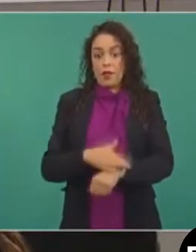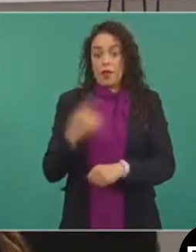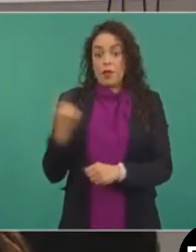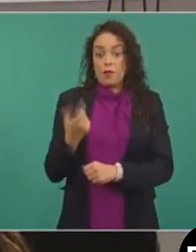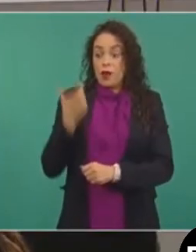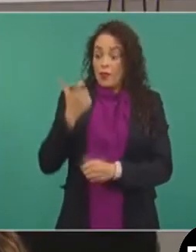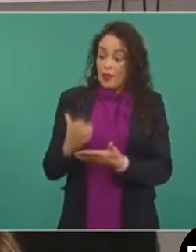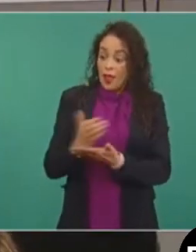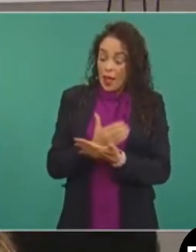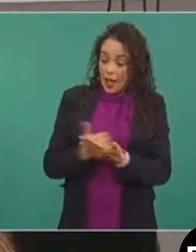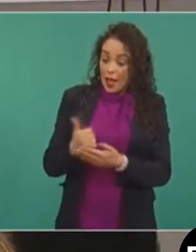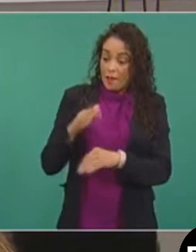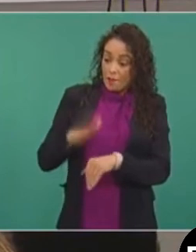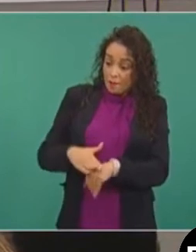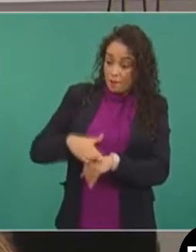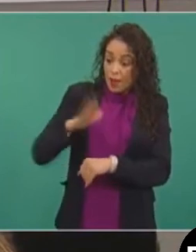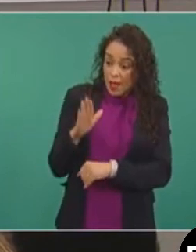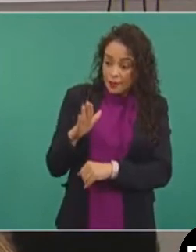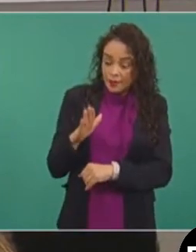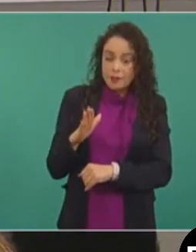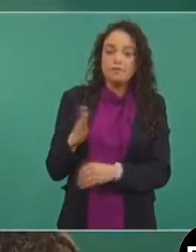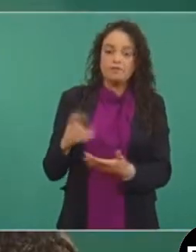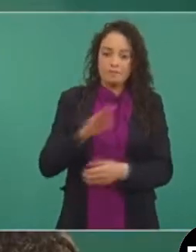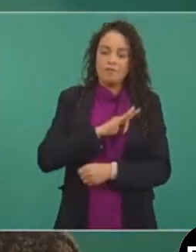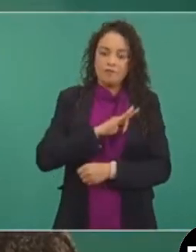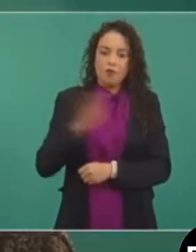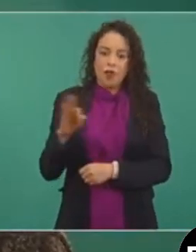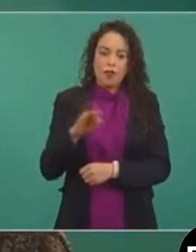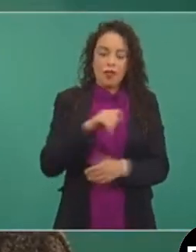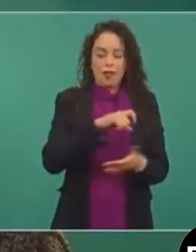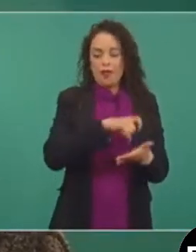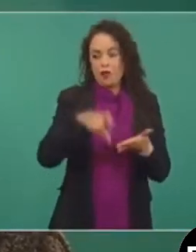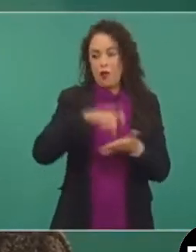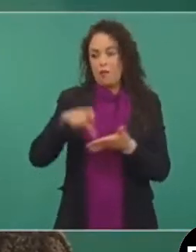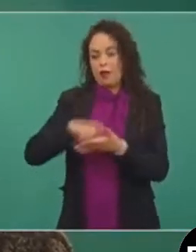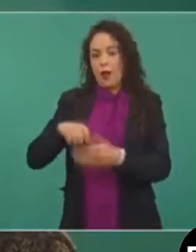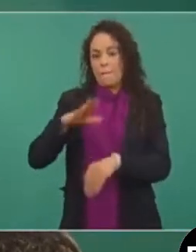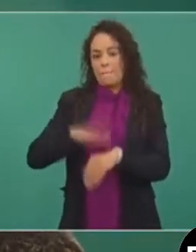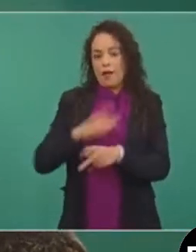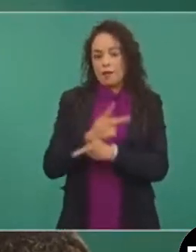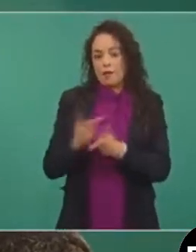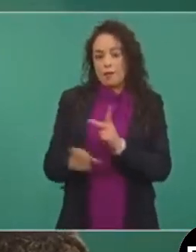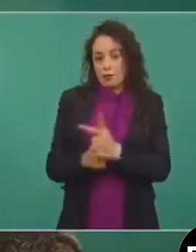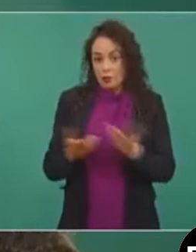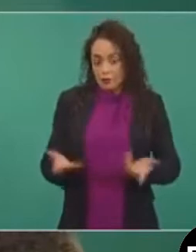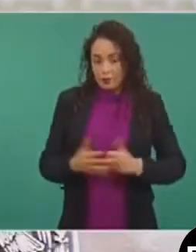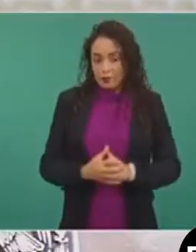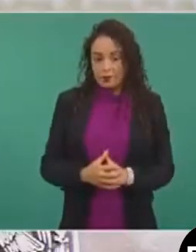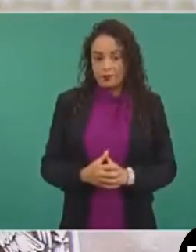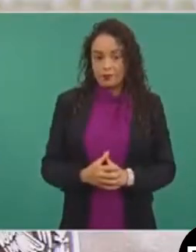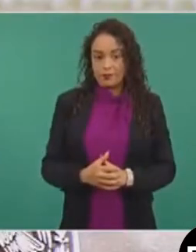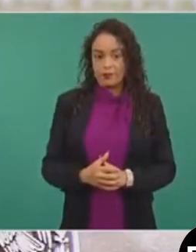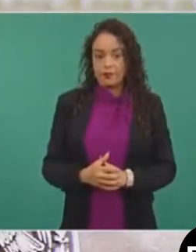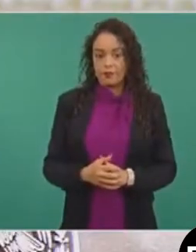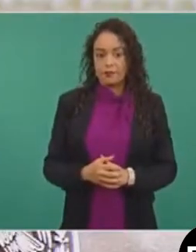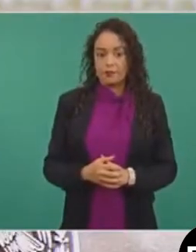también se puede comprar más, se fortalece el poder de compra. Entonces, se puede comprar